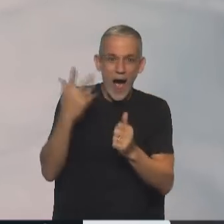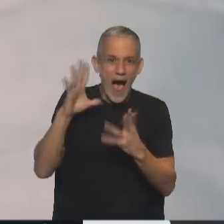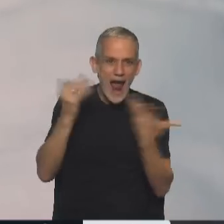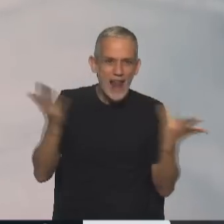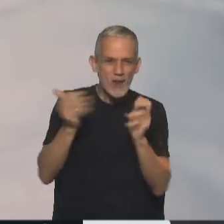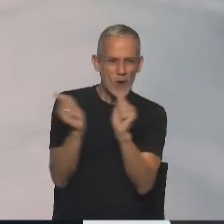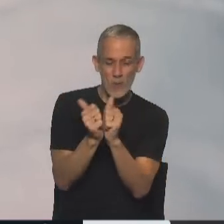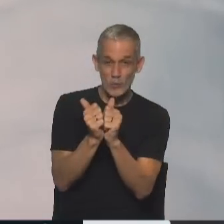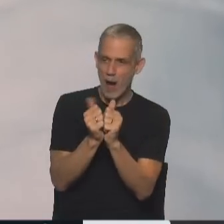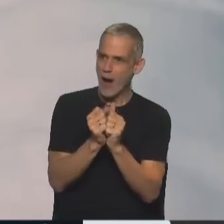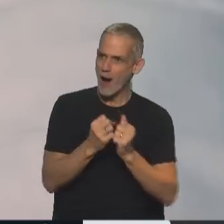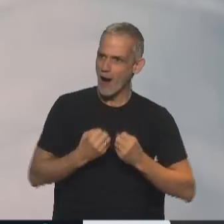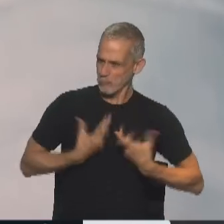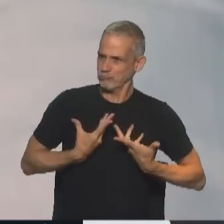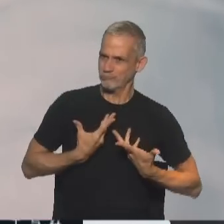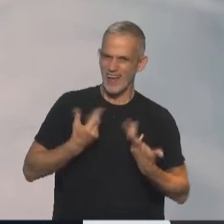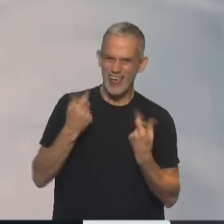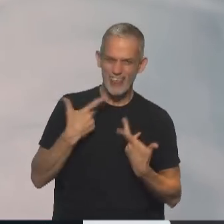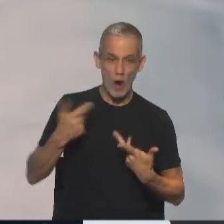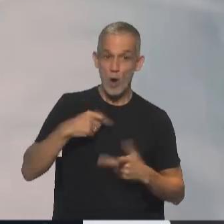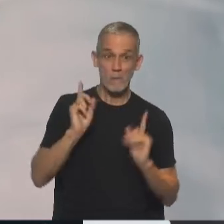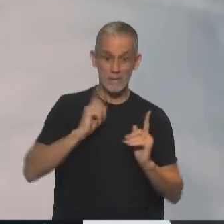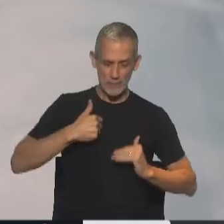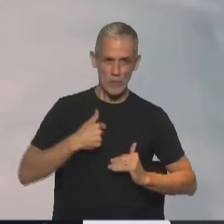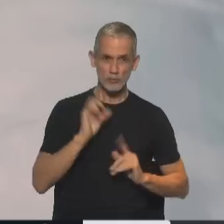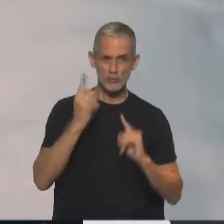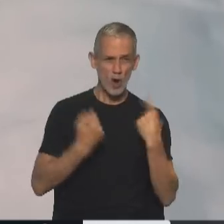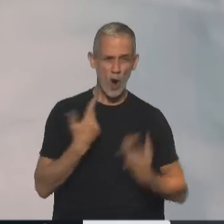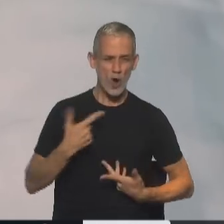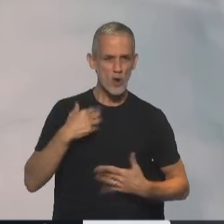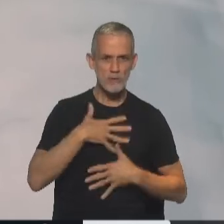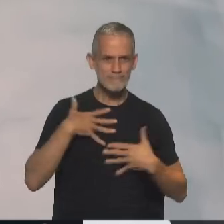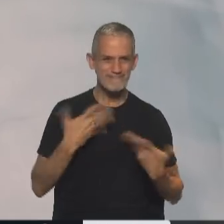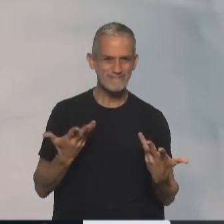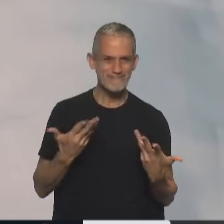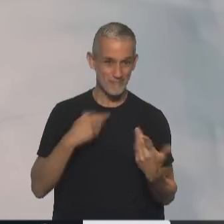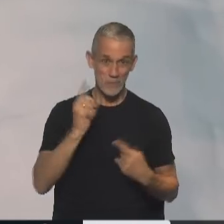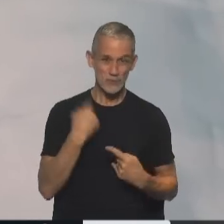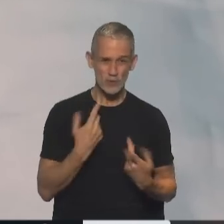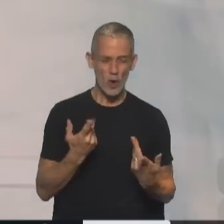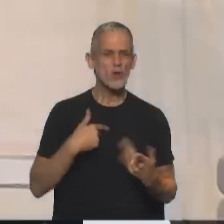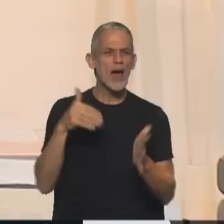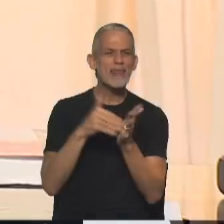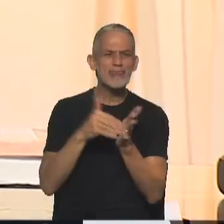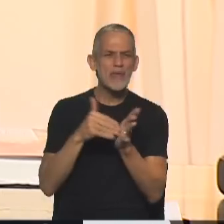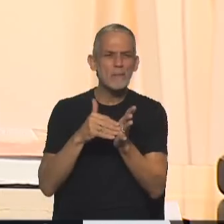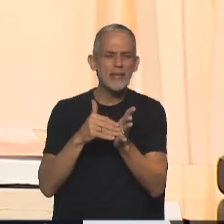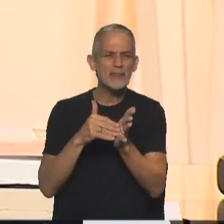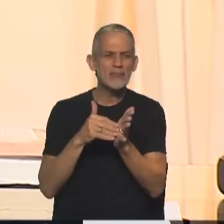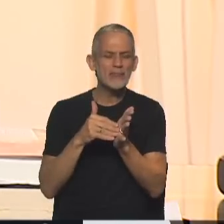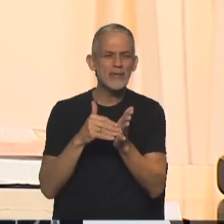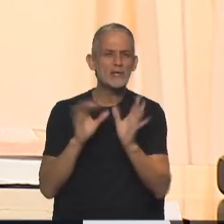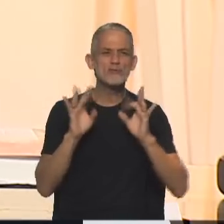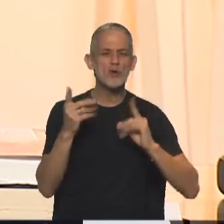o incluso la persona que necesita darse placer a sí mismo. Quiere decir esto que no depende estrictamente